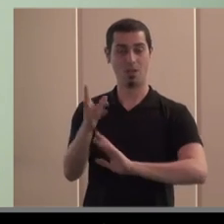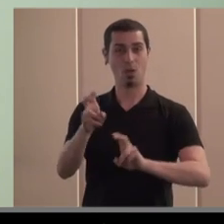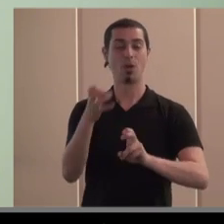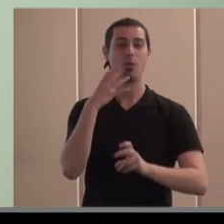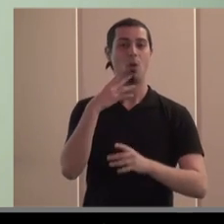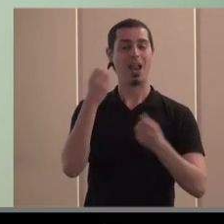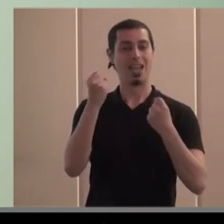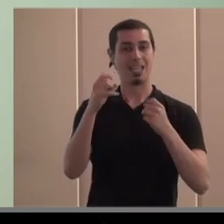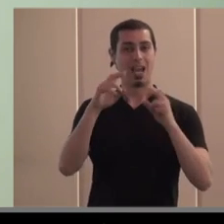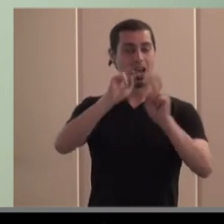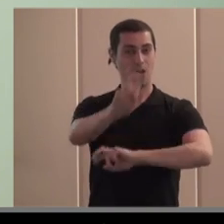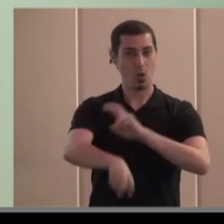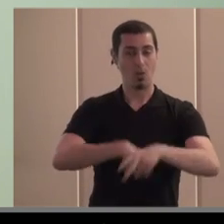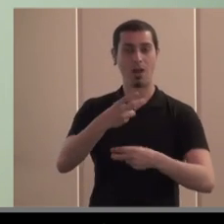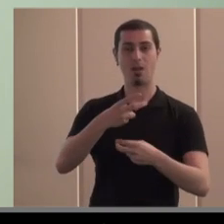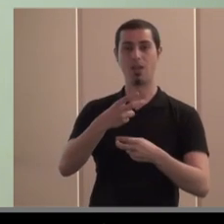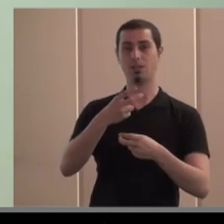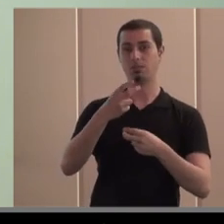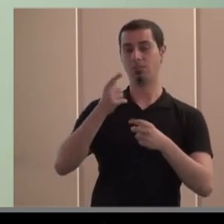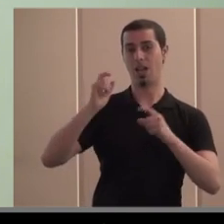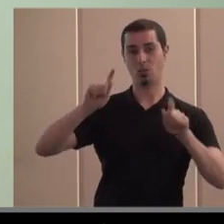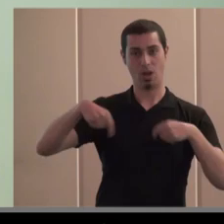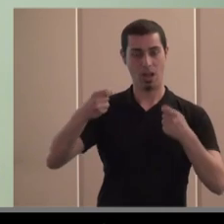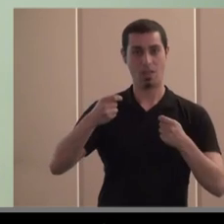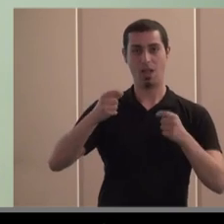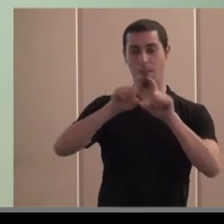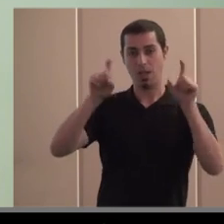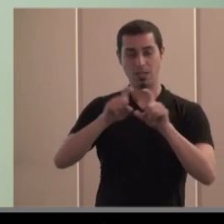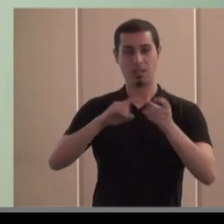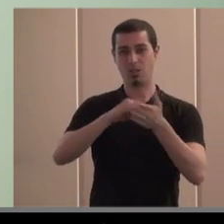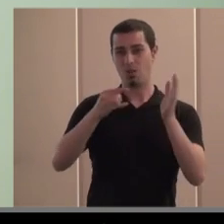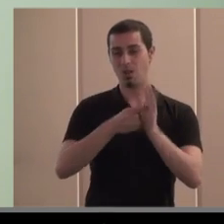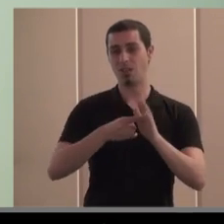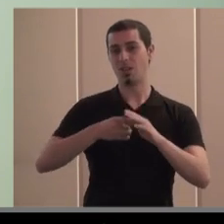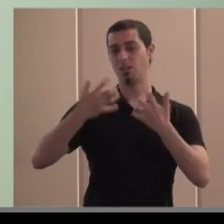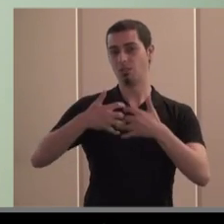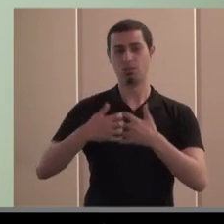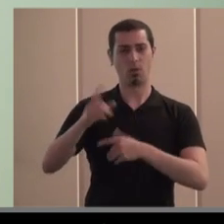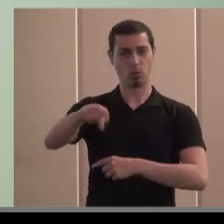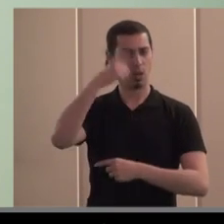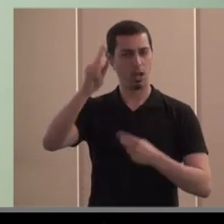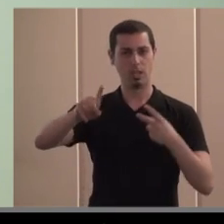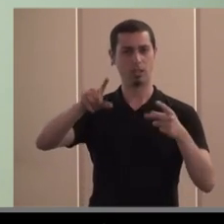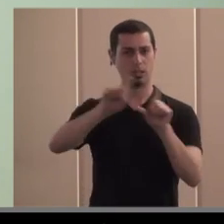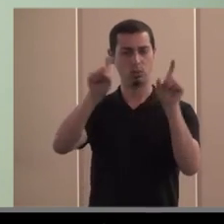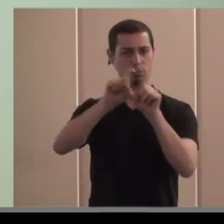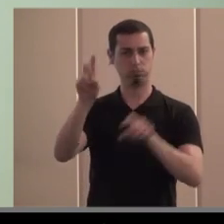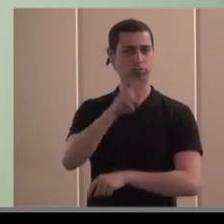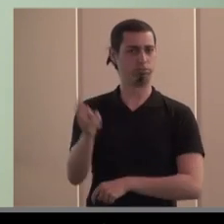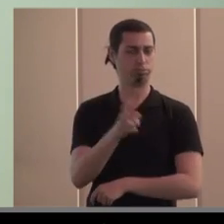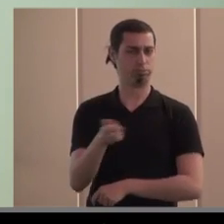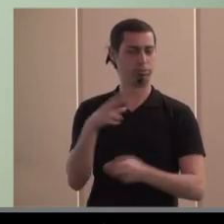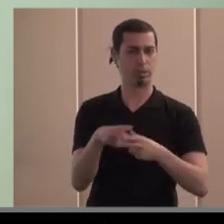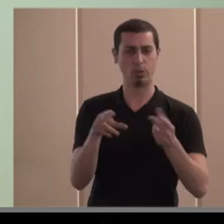en energías renovables en ecoindustrias en tecnologías de la información biotecnología industria aeroespacial industrias culturales servicios